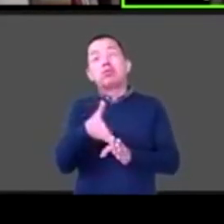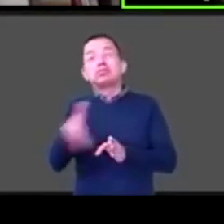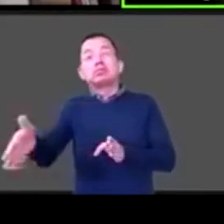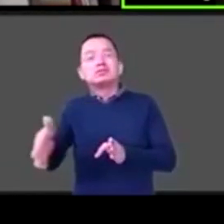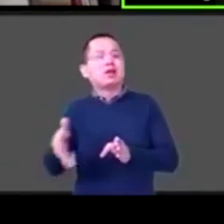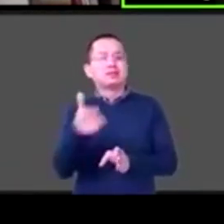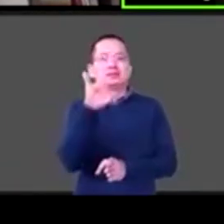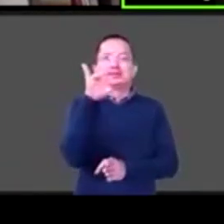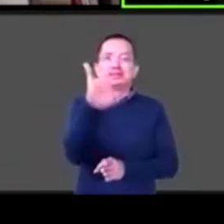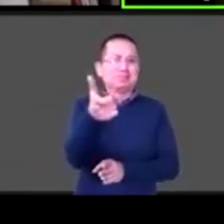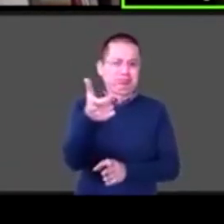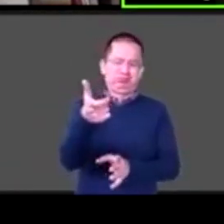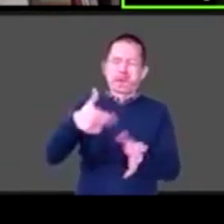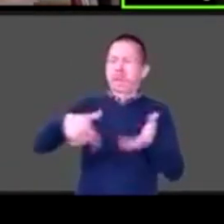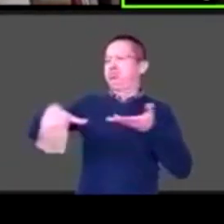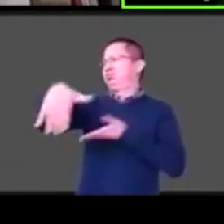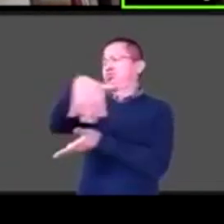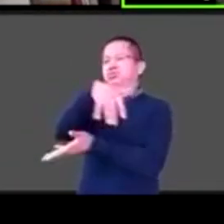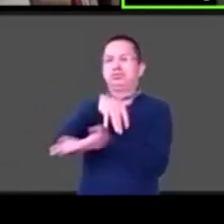prepararnos para eso